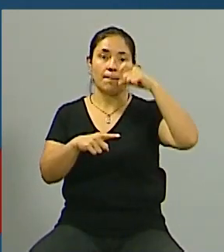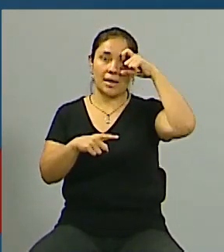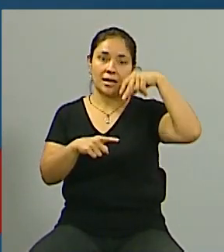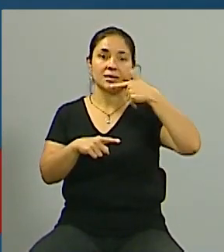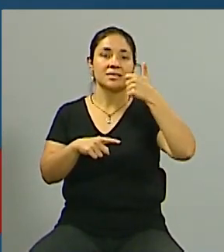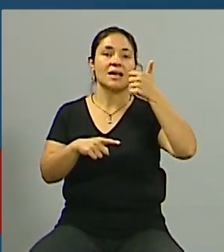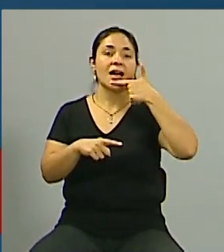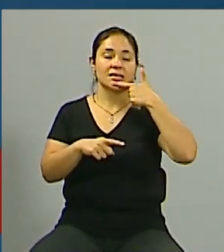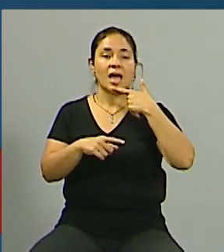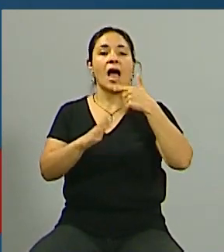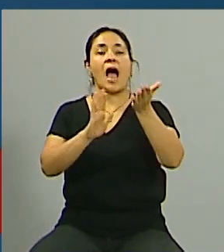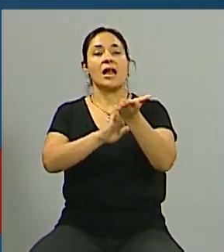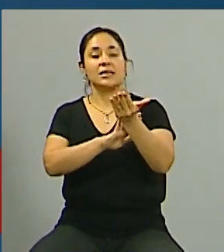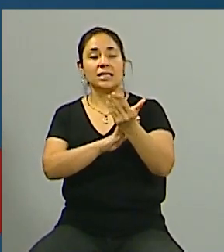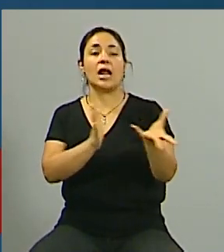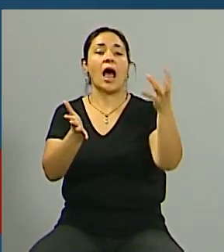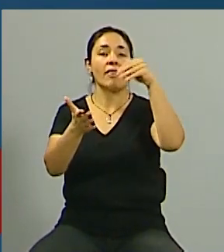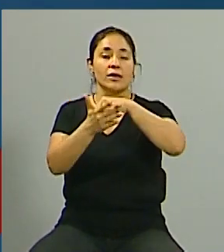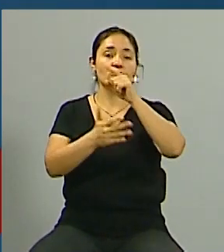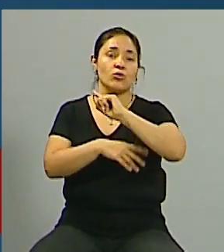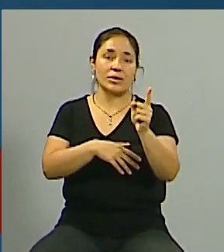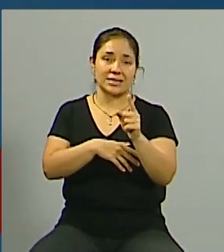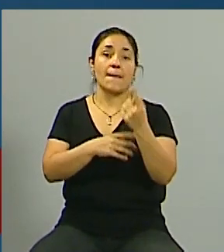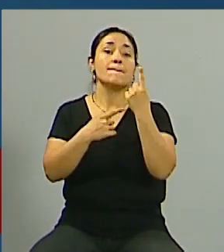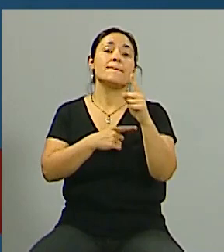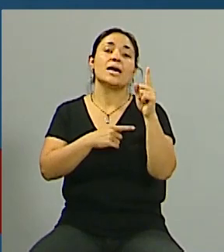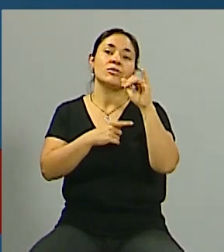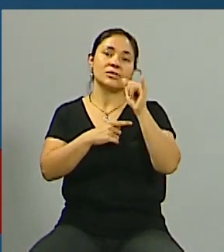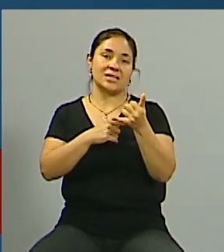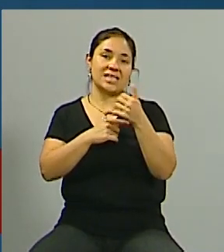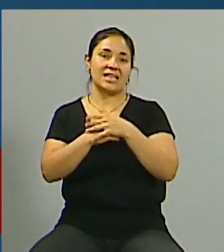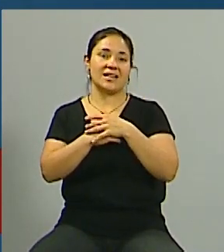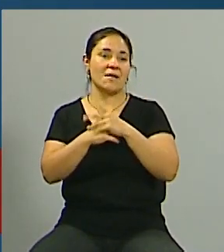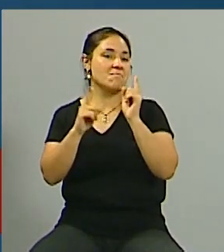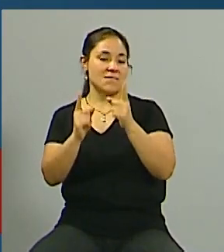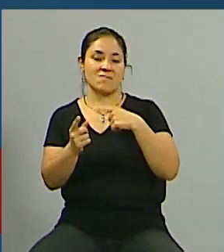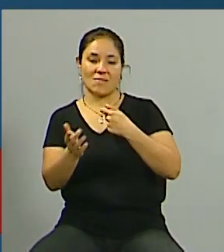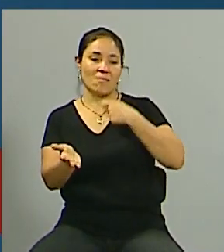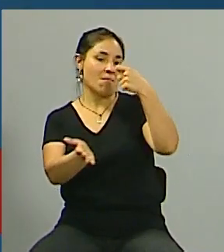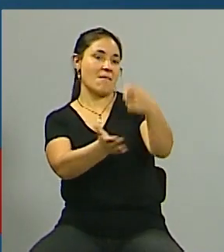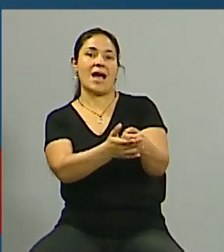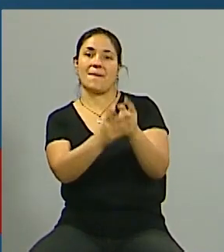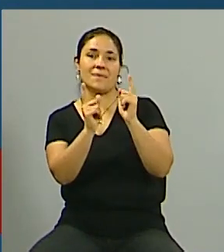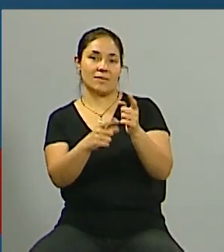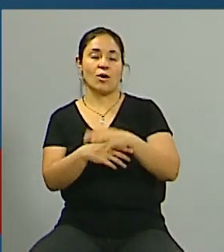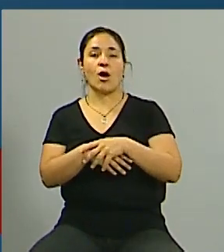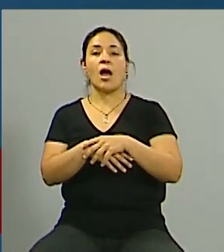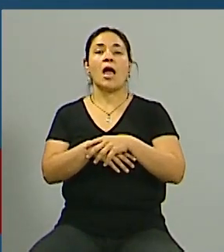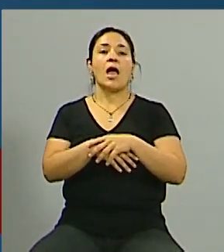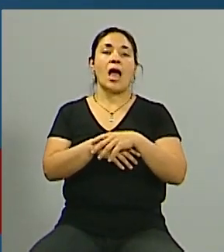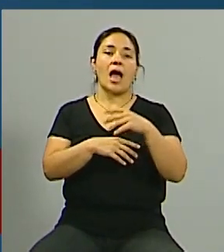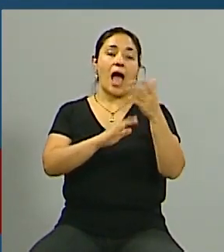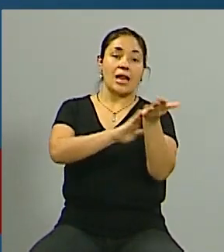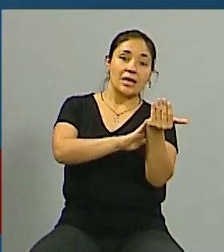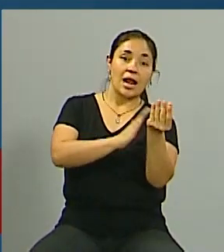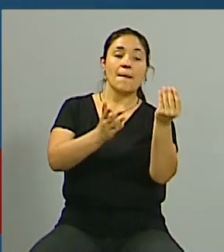del alquiler si es cierto que para el inquilino vendría a ser como que sale del mismo bolsillo entonces pagás alquiler y pagás expensas